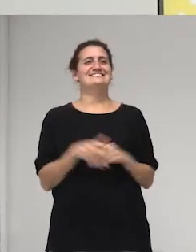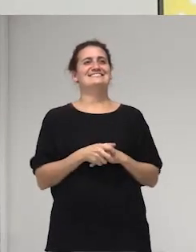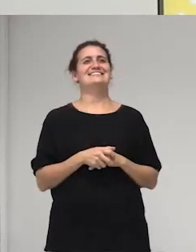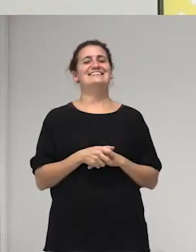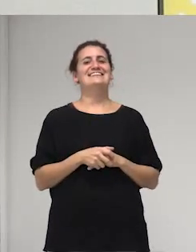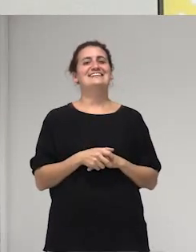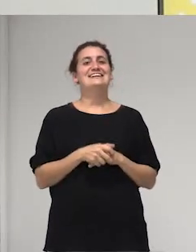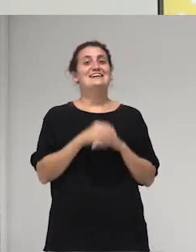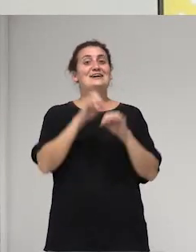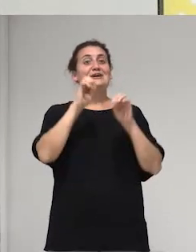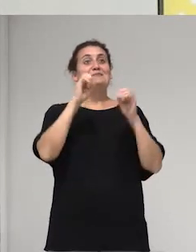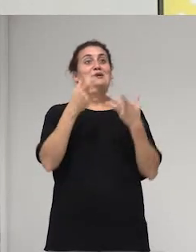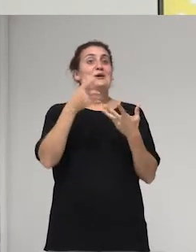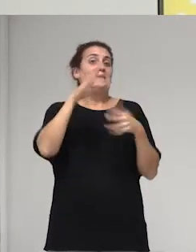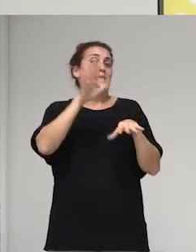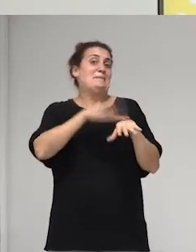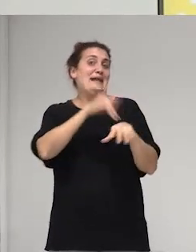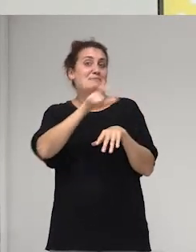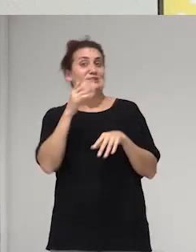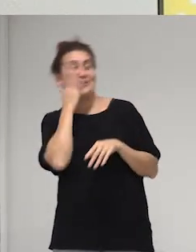para los que no han dormido